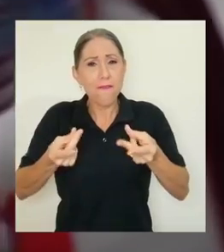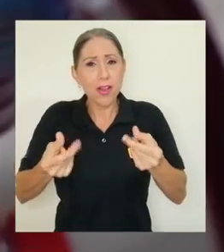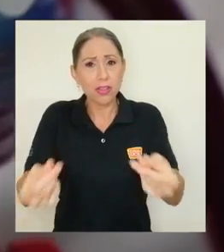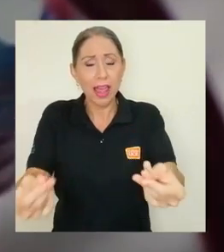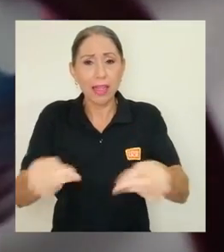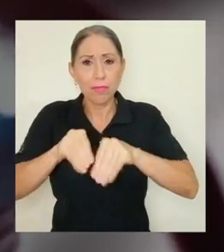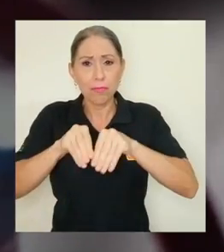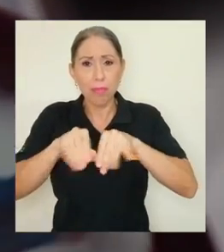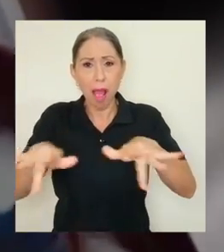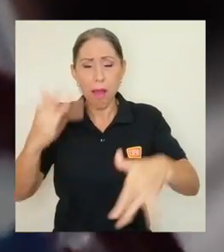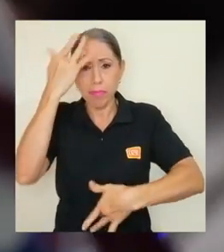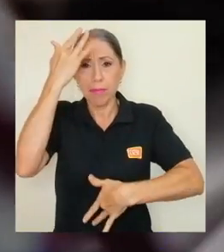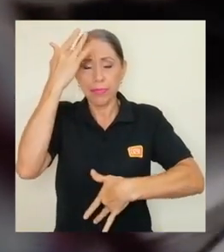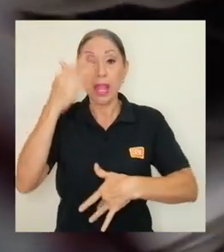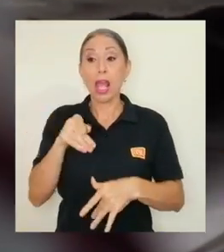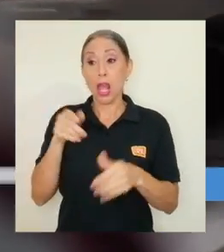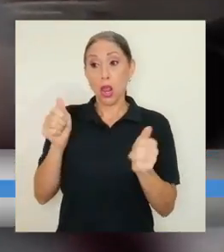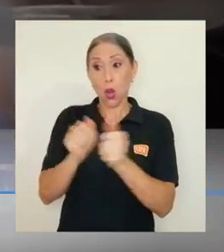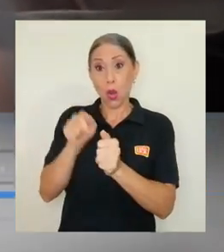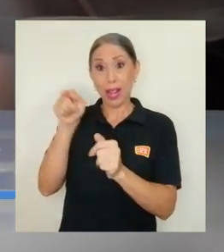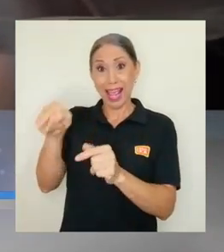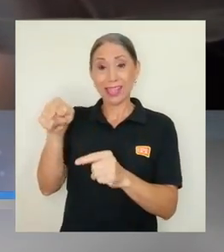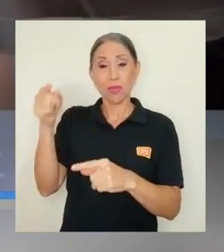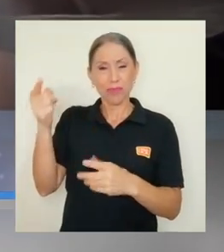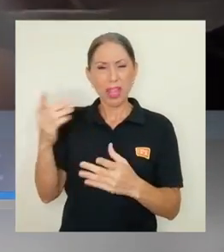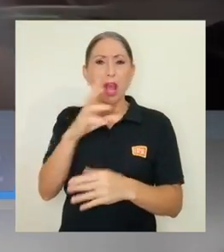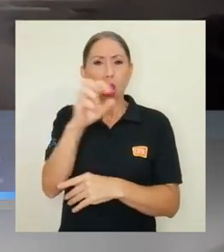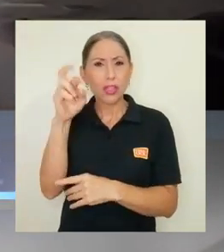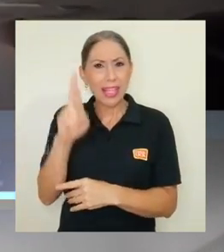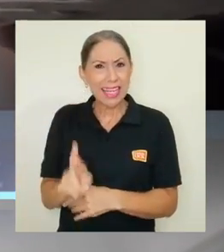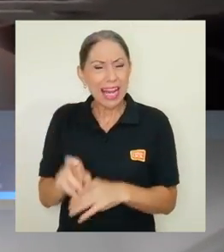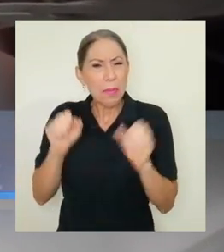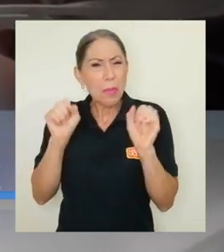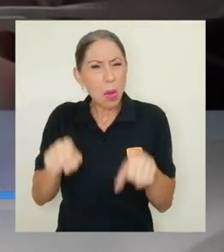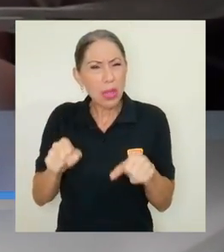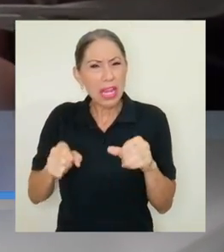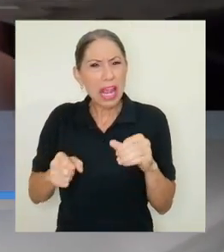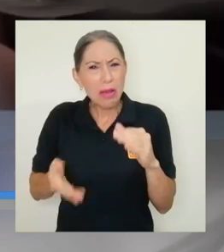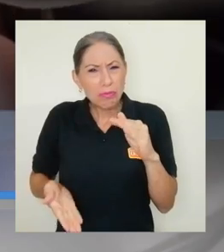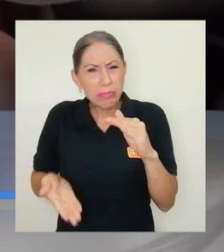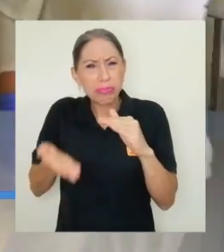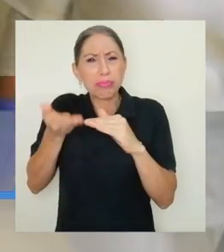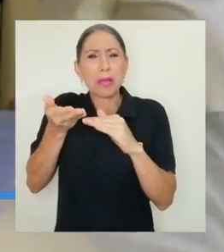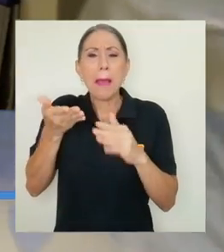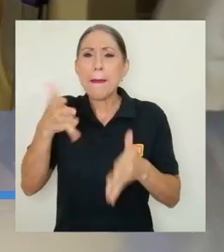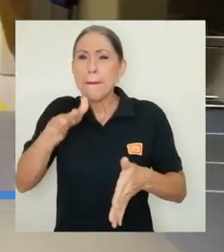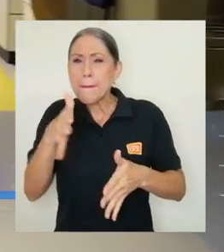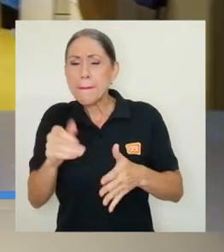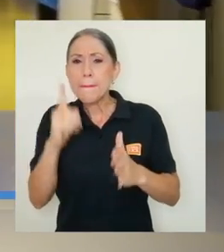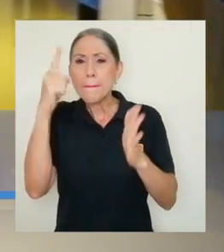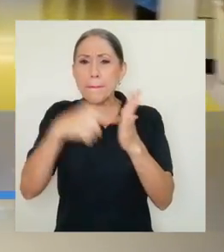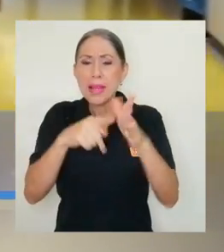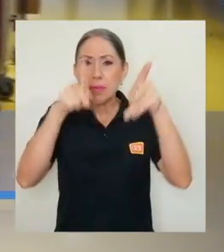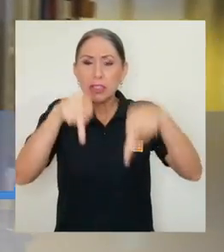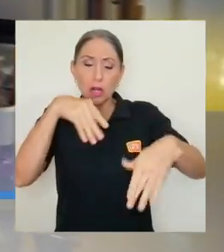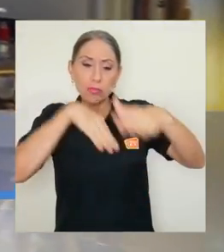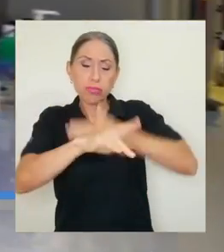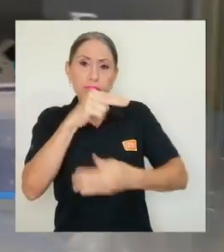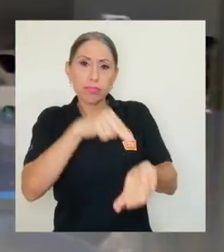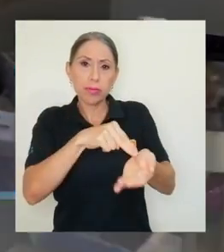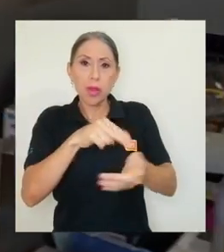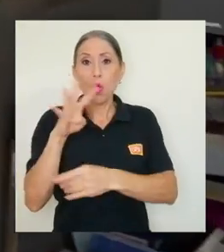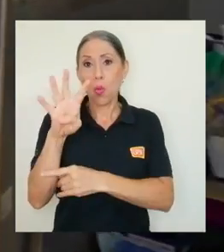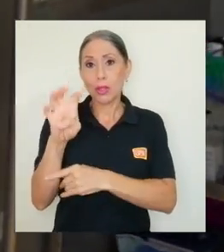Con base en este panorama, Costa Rica podría estar cerca de alcanzar un pico máximo de 1,000 personas hospitalizadas y 400